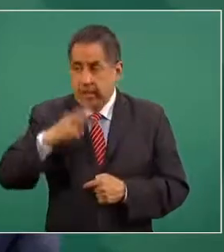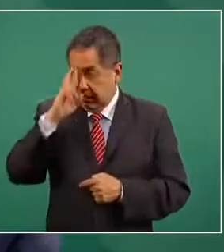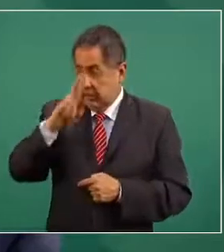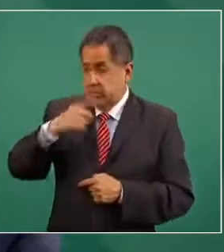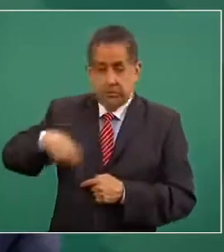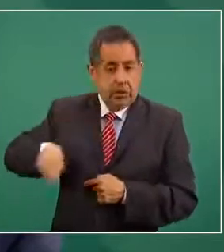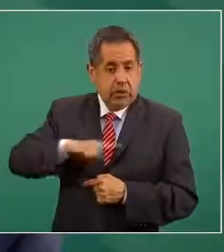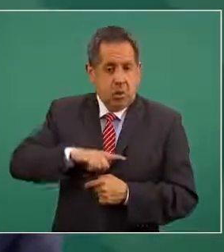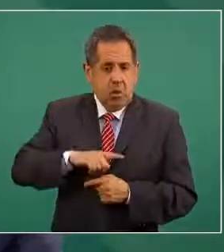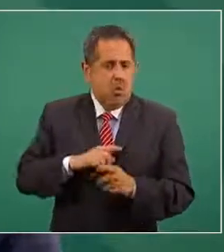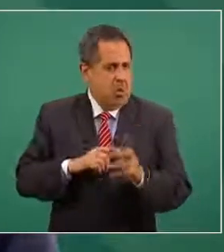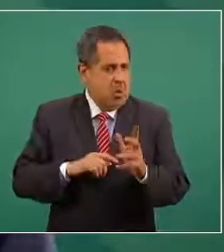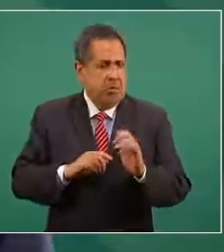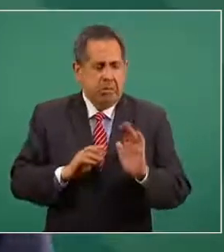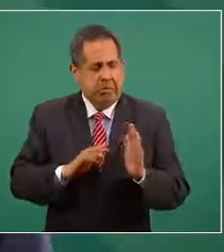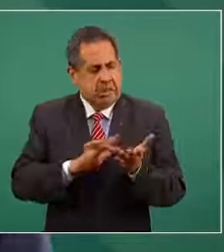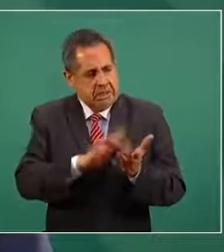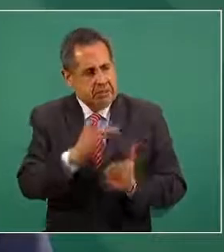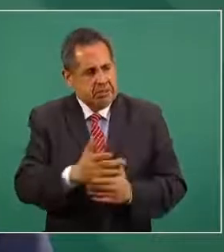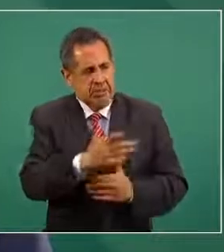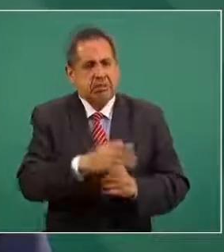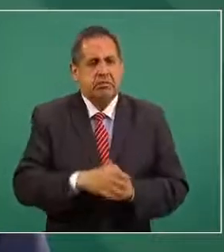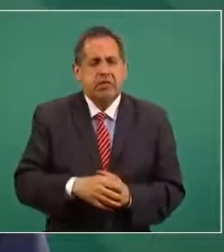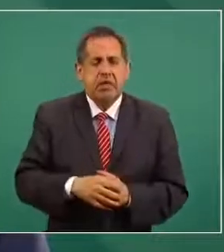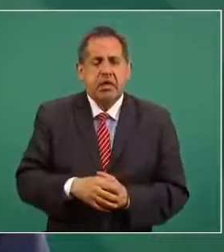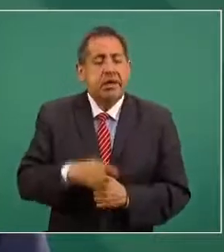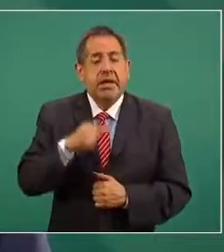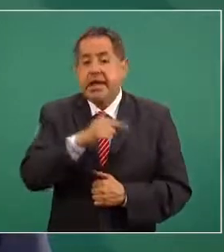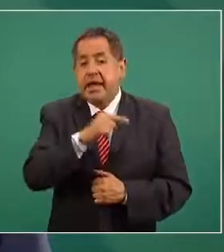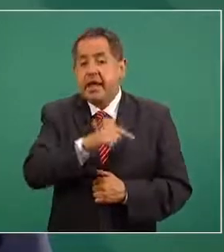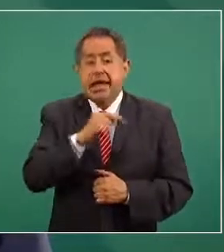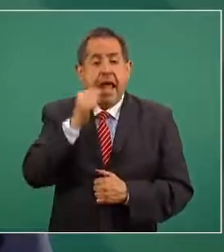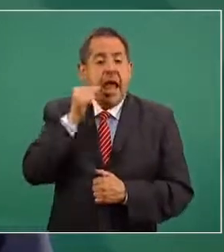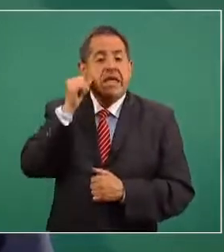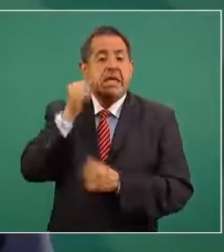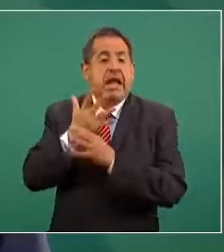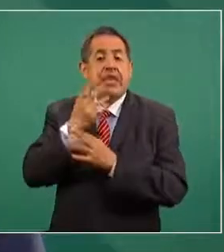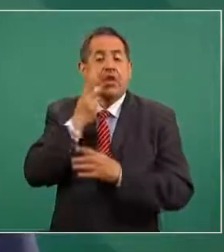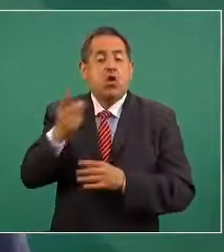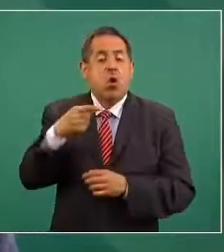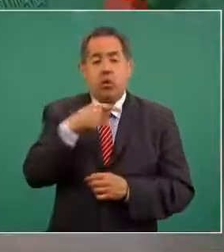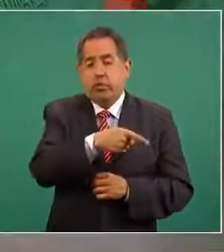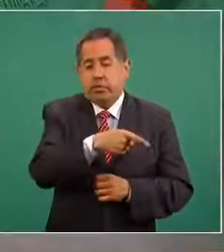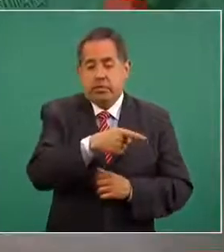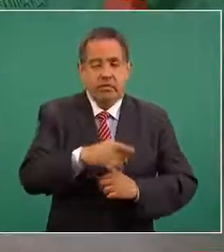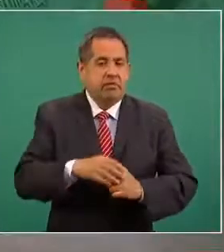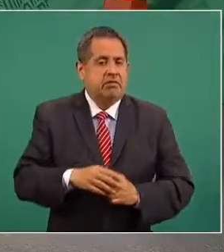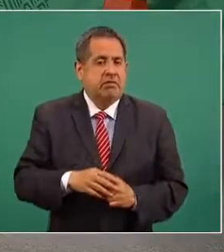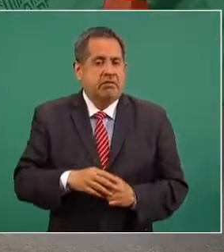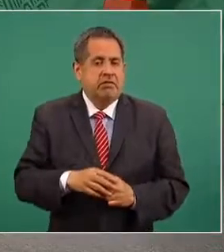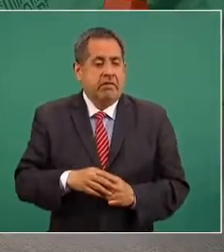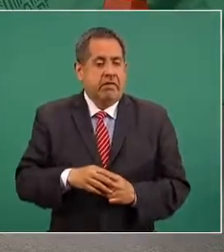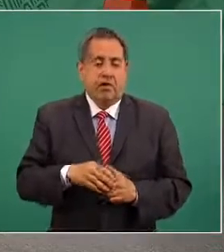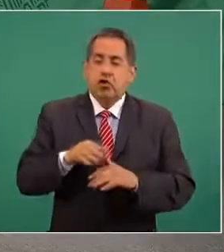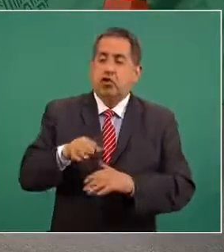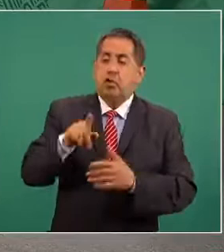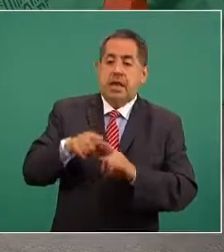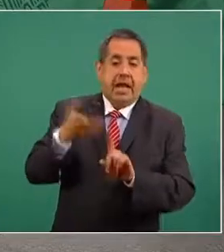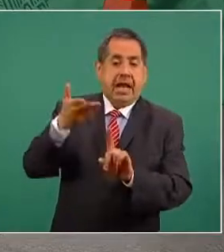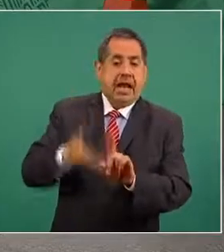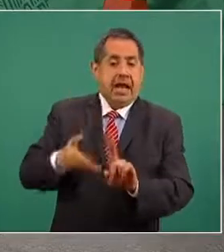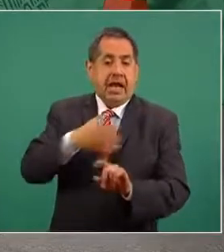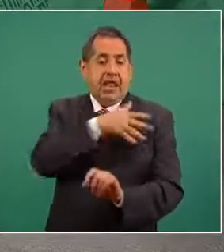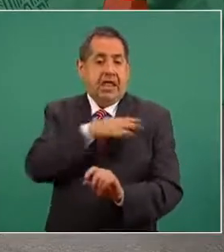nuestro gobierno. Ayer decía que en el caso del general Cienfuegos